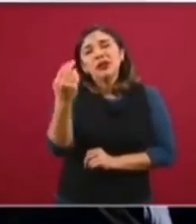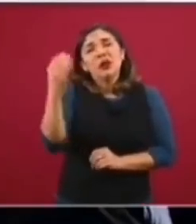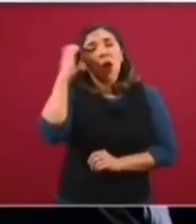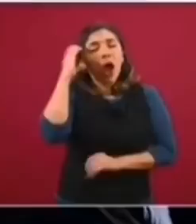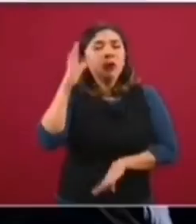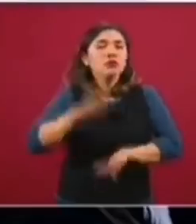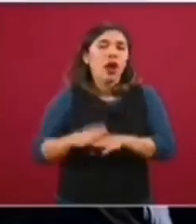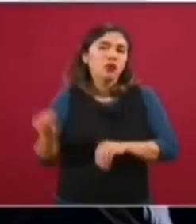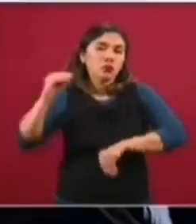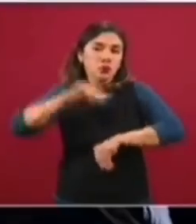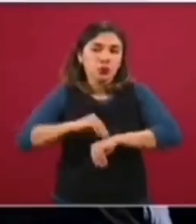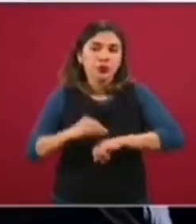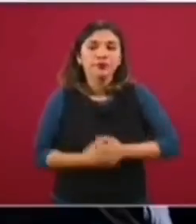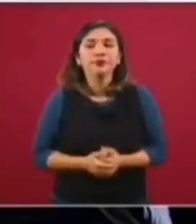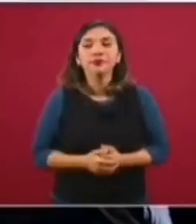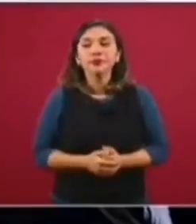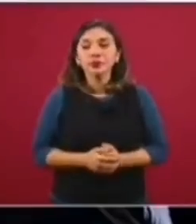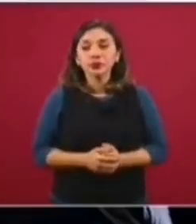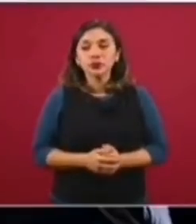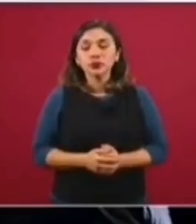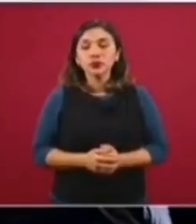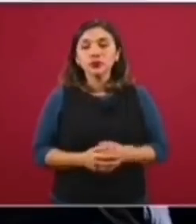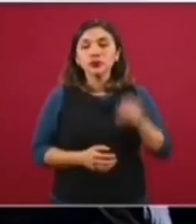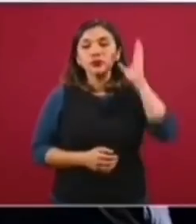adicionales. La siguiente.